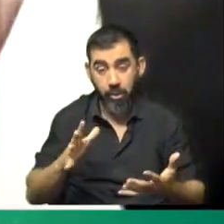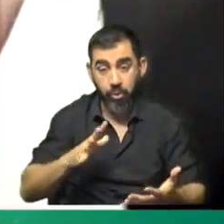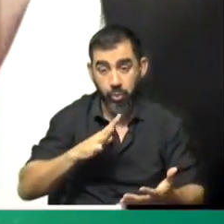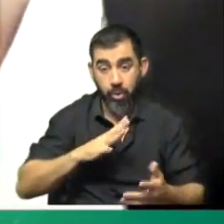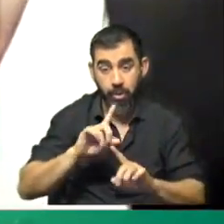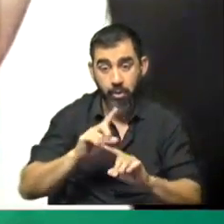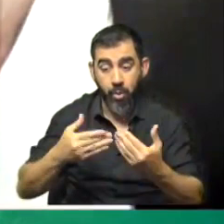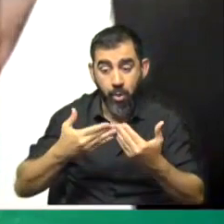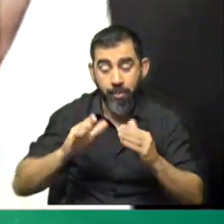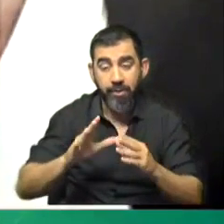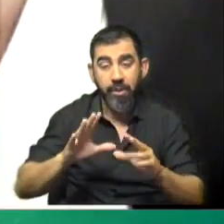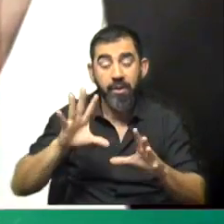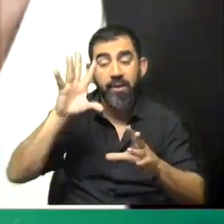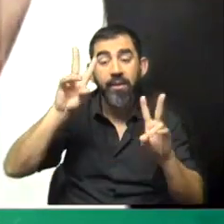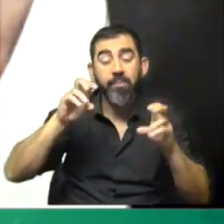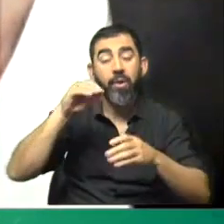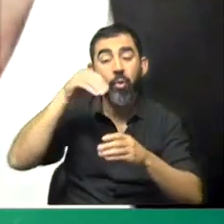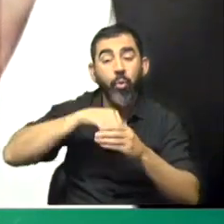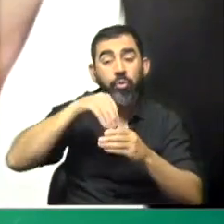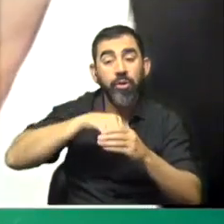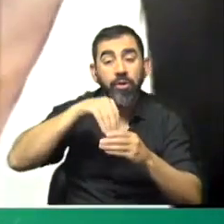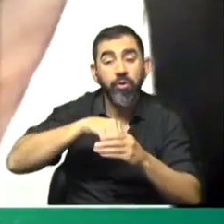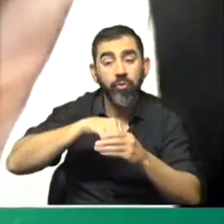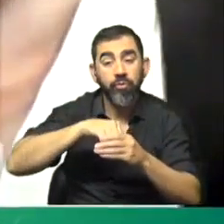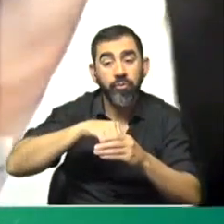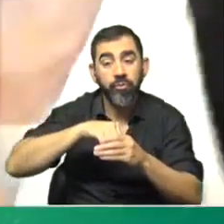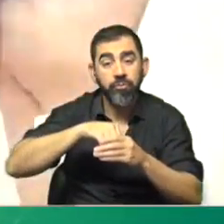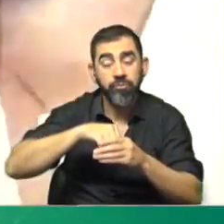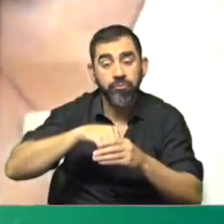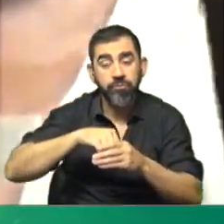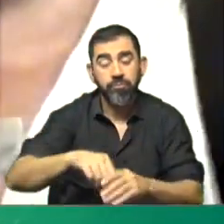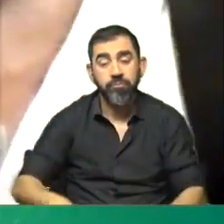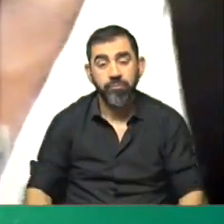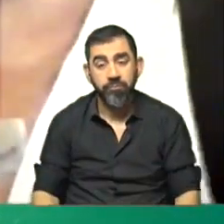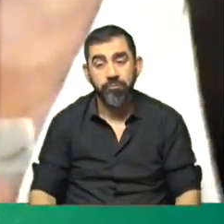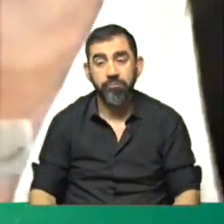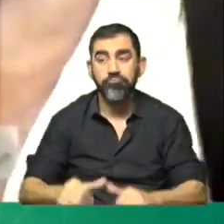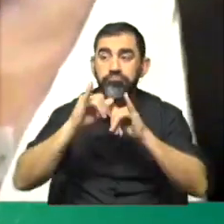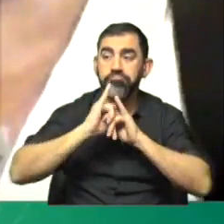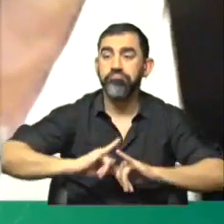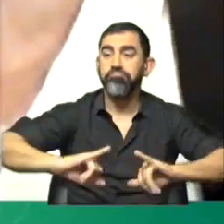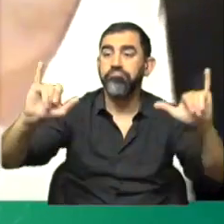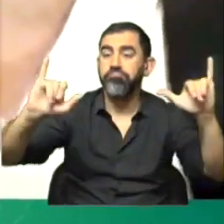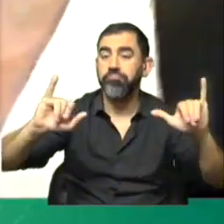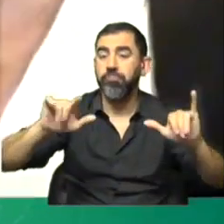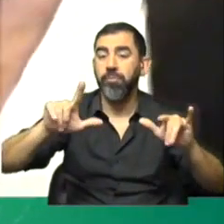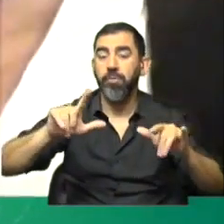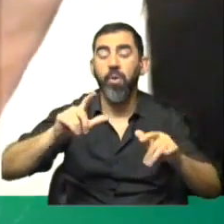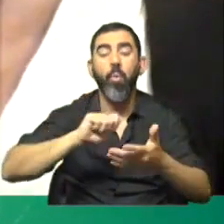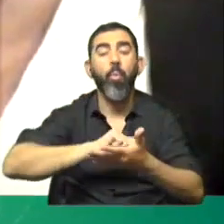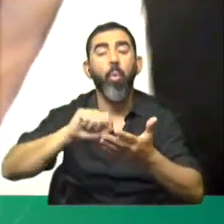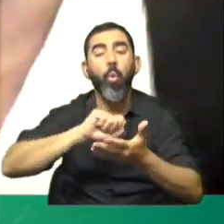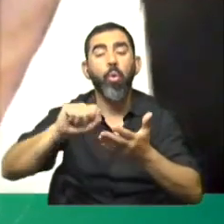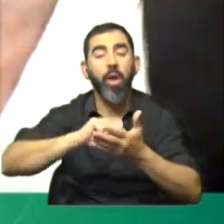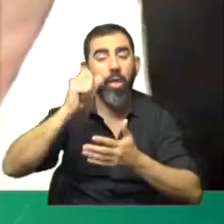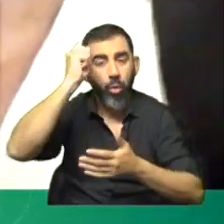ha empezado a trabajar con los contenidos de los programas, cosa que no es menor. O se está realizando el lanzamiento de un borrador de